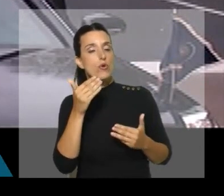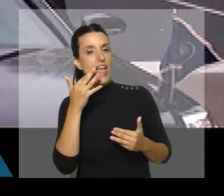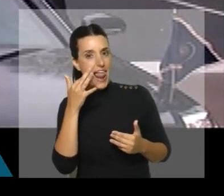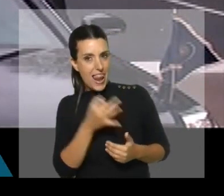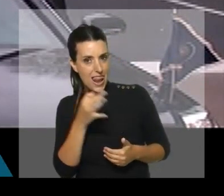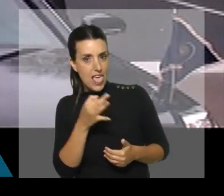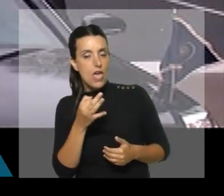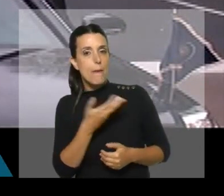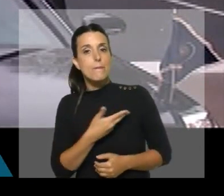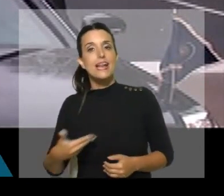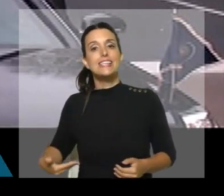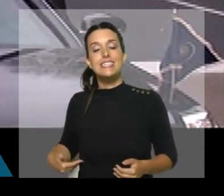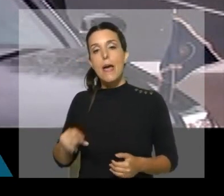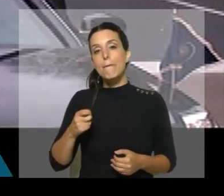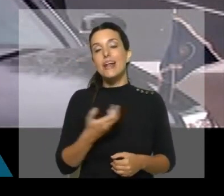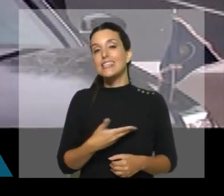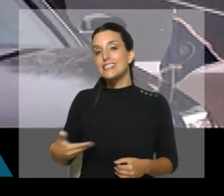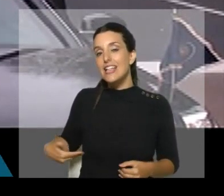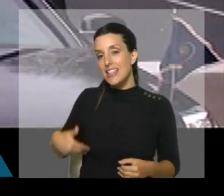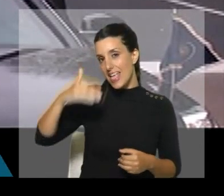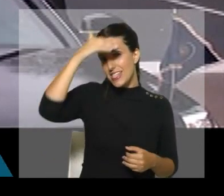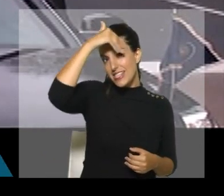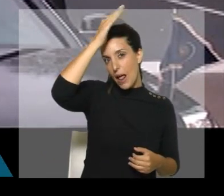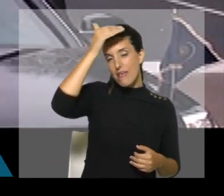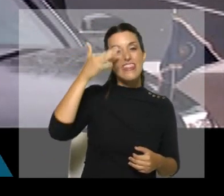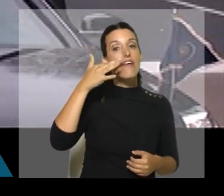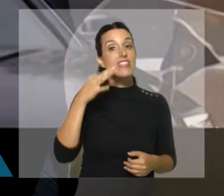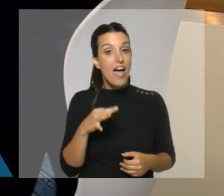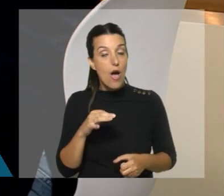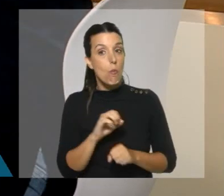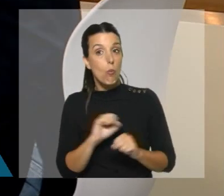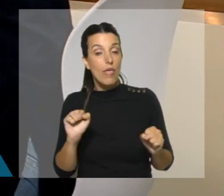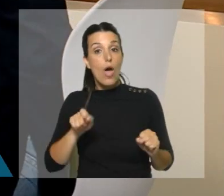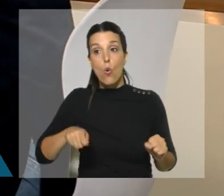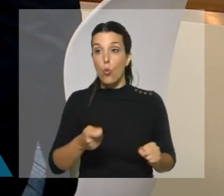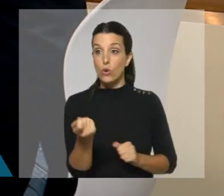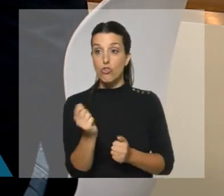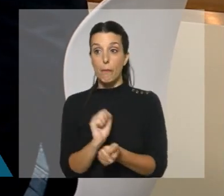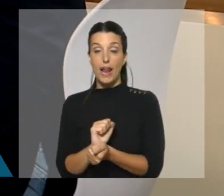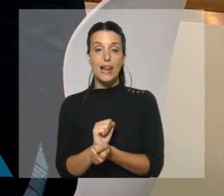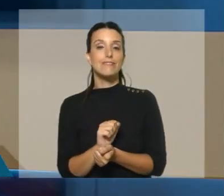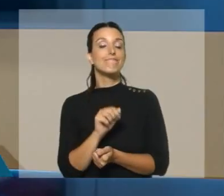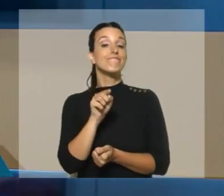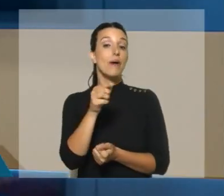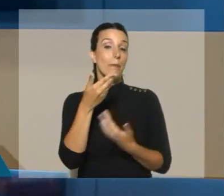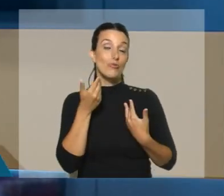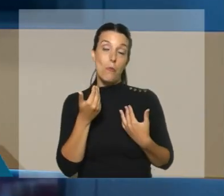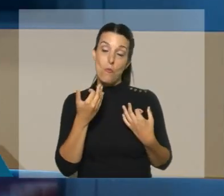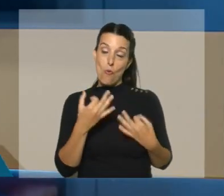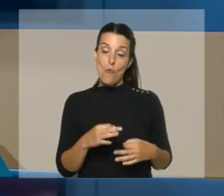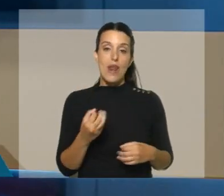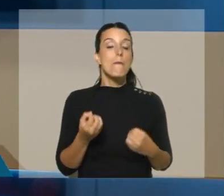de que el ex presidente Trump llegue realmente a ser enjuiciado penalmente? Esa es una muy buena pregunta,